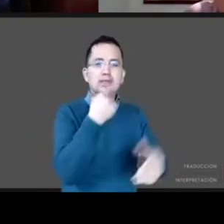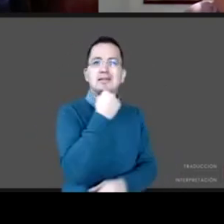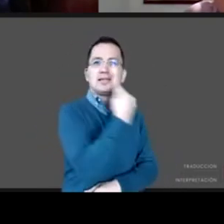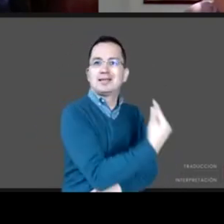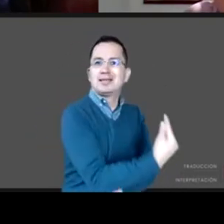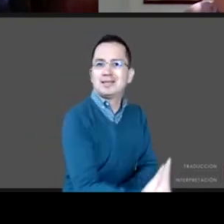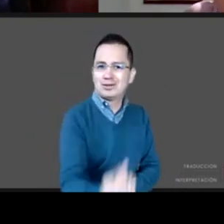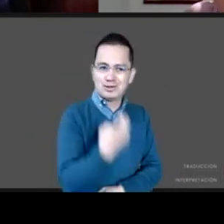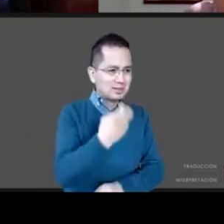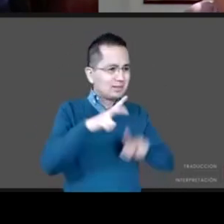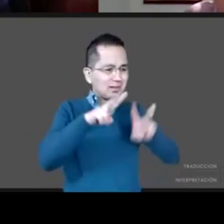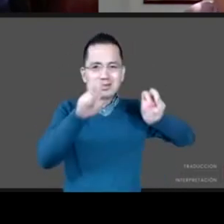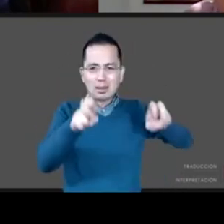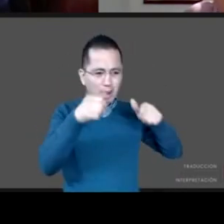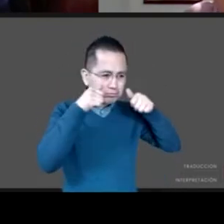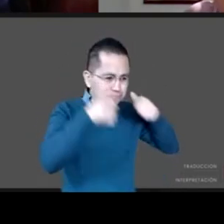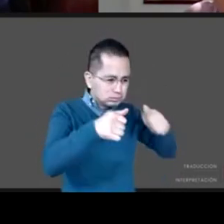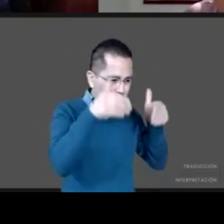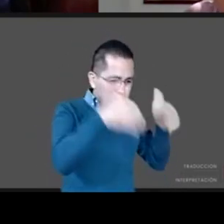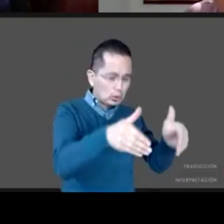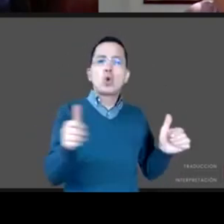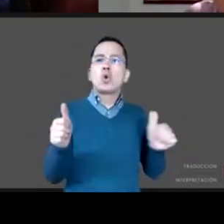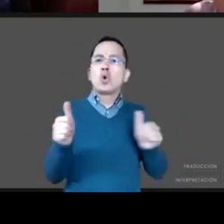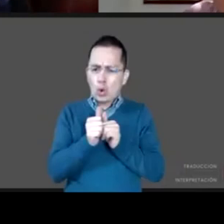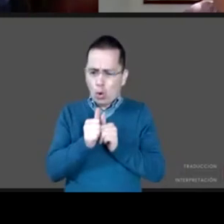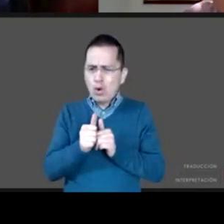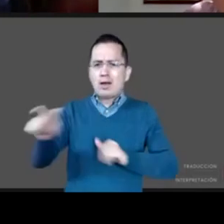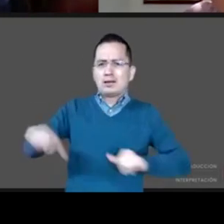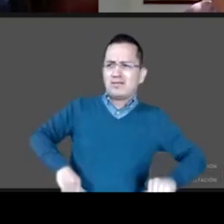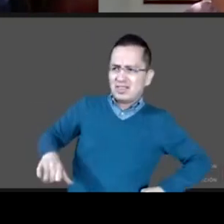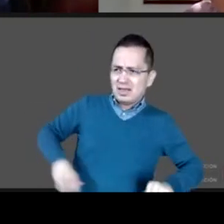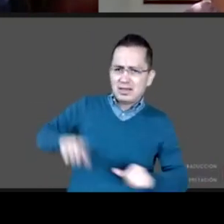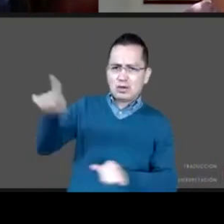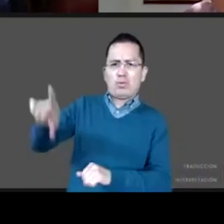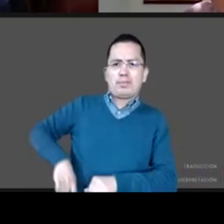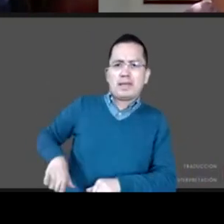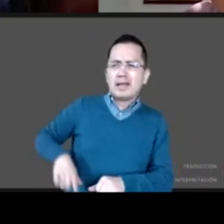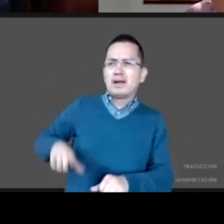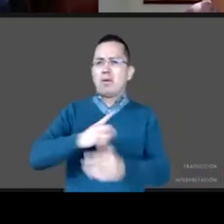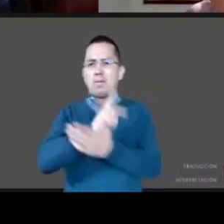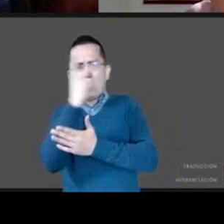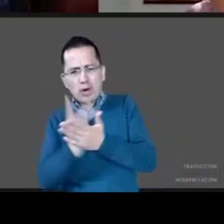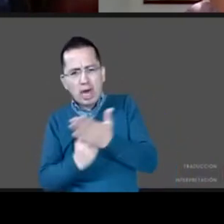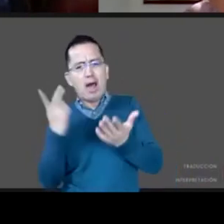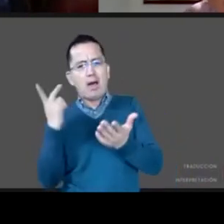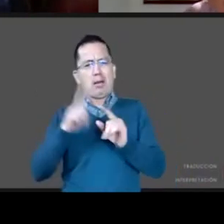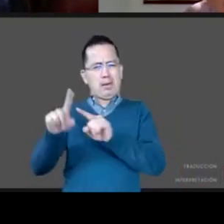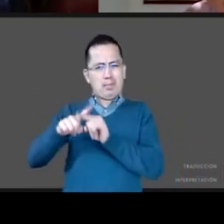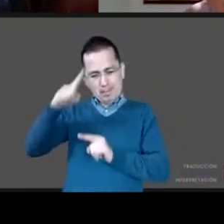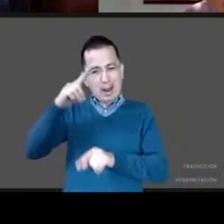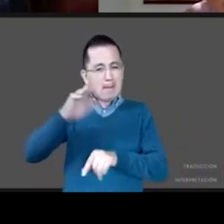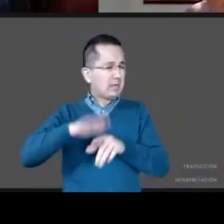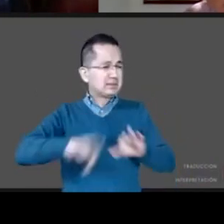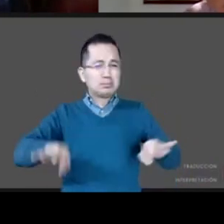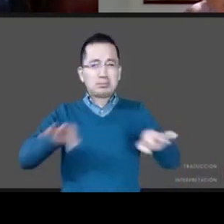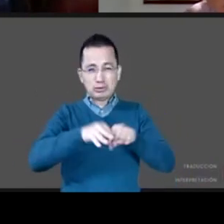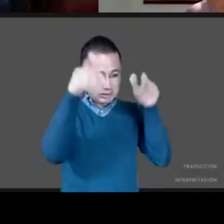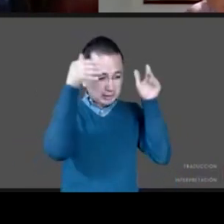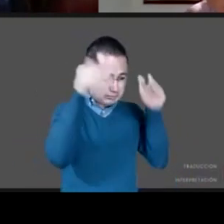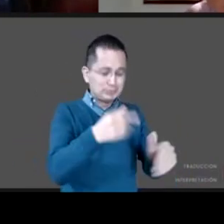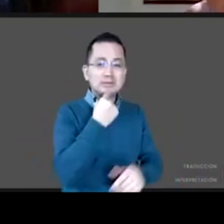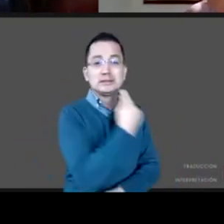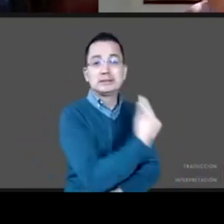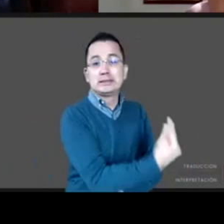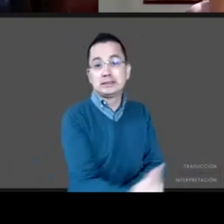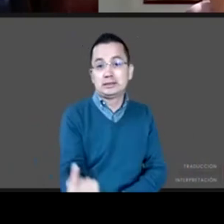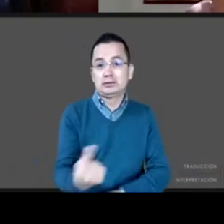poniendo al niño y a la niña en el centro. sea, CIPINA en el poco tiempo que lleva, con los